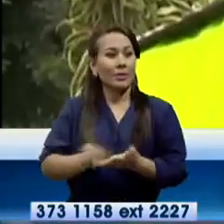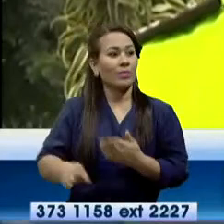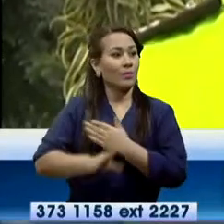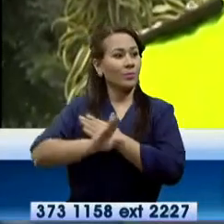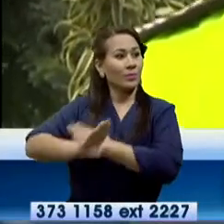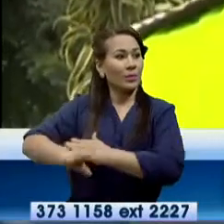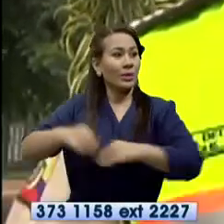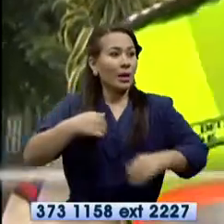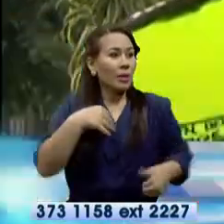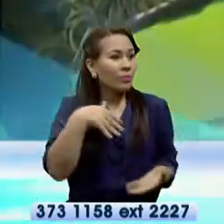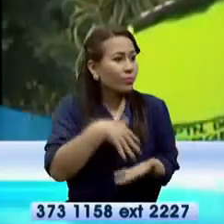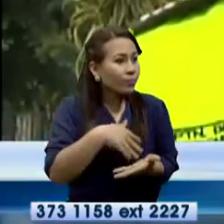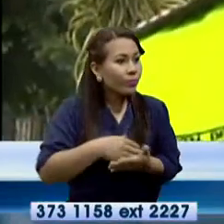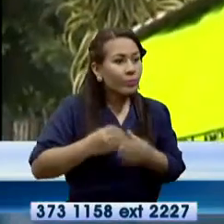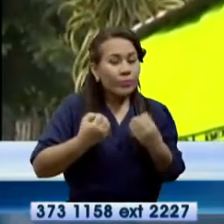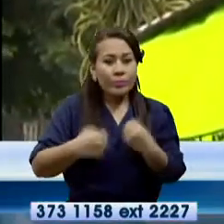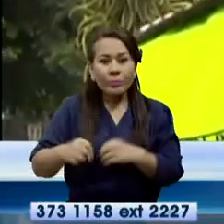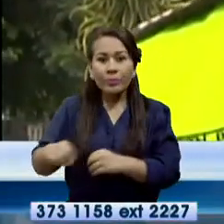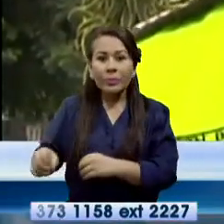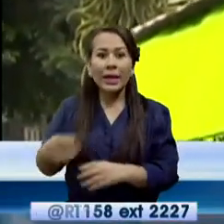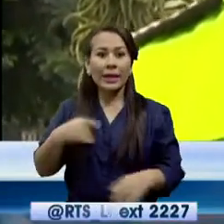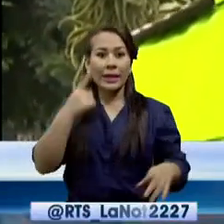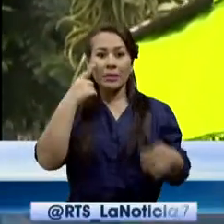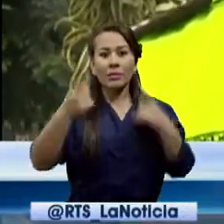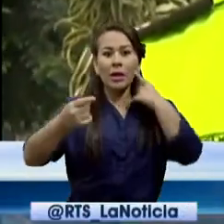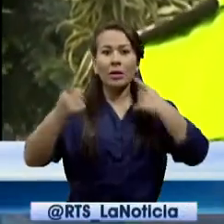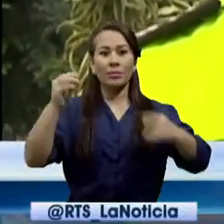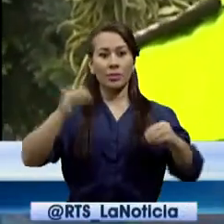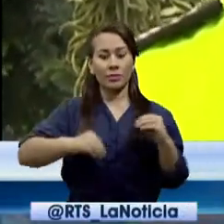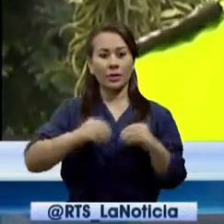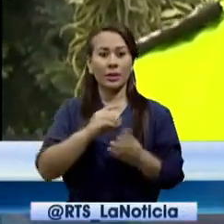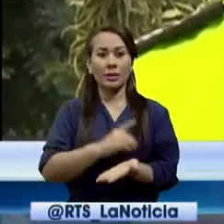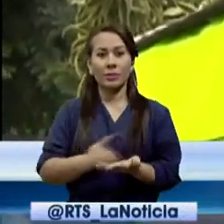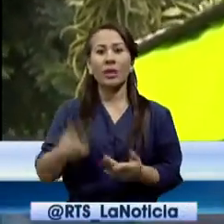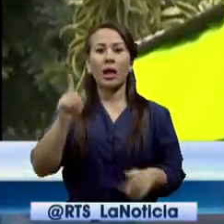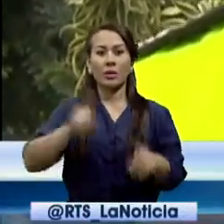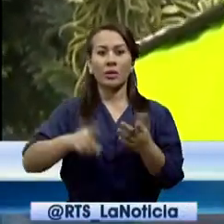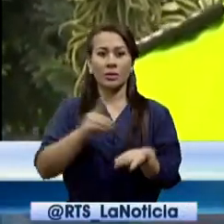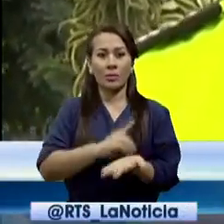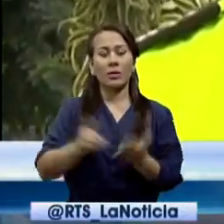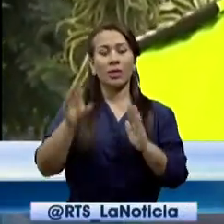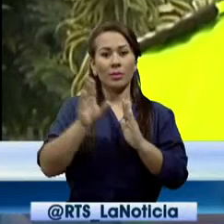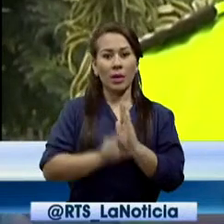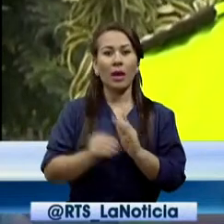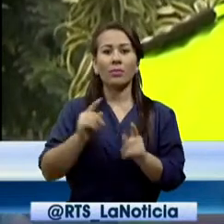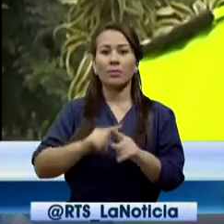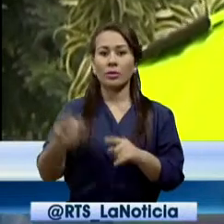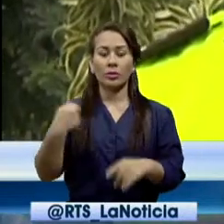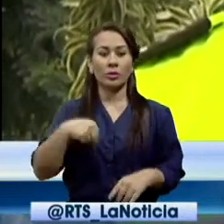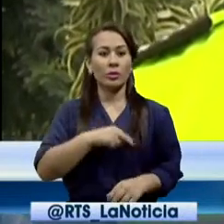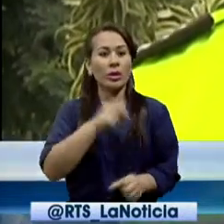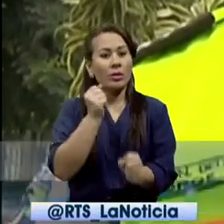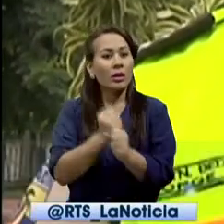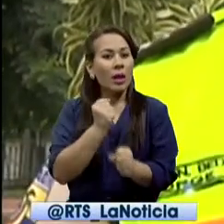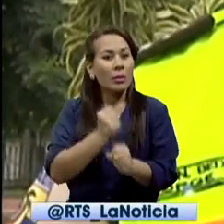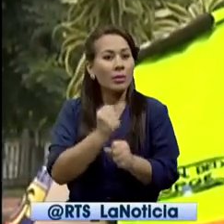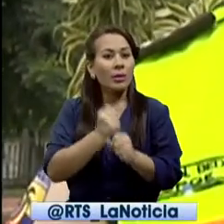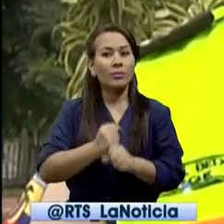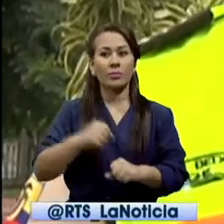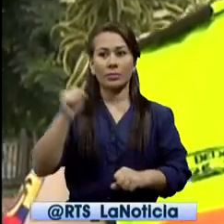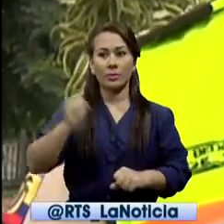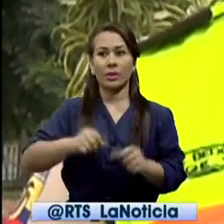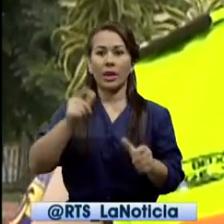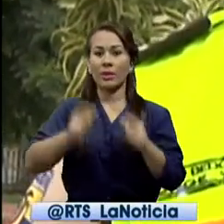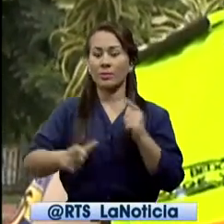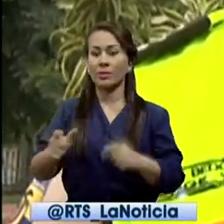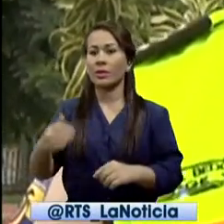semanas que aumentan, semanas que nos mantenemos estables, semanas que bajan, pero se trabaja. Sí se trabaja, la gente sí tiene esa